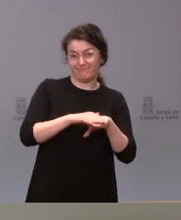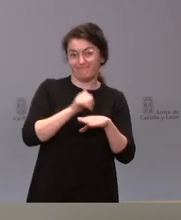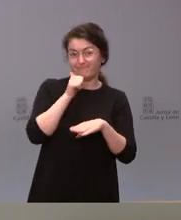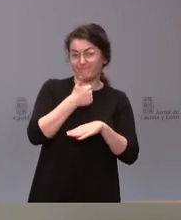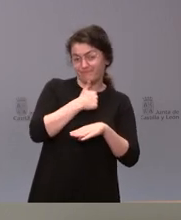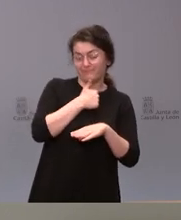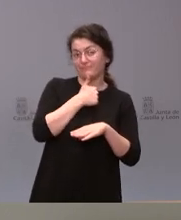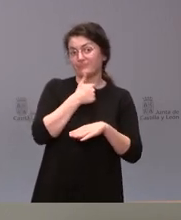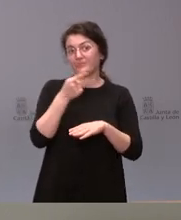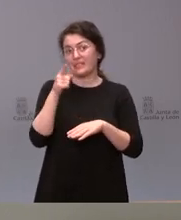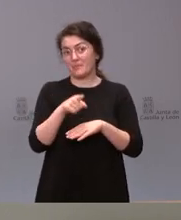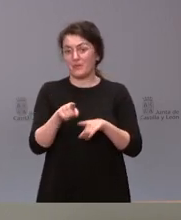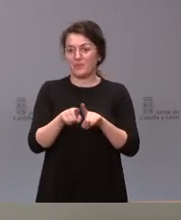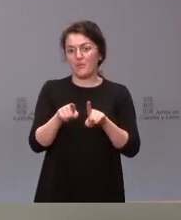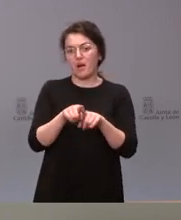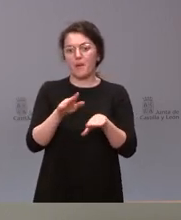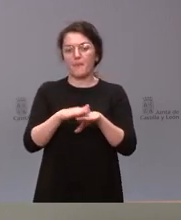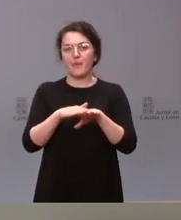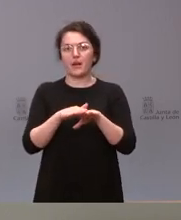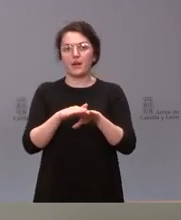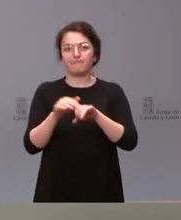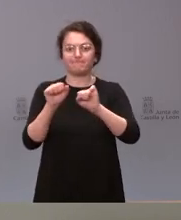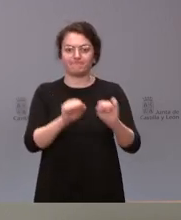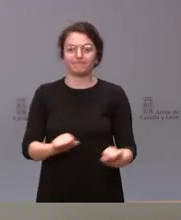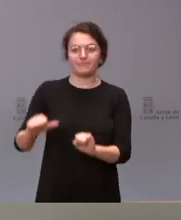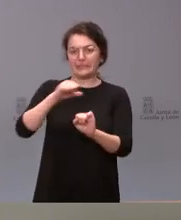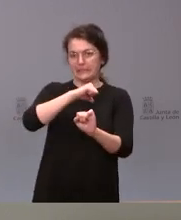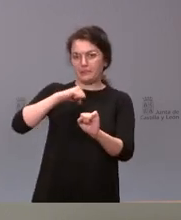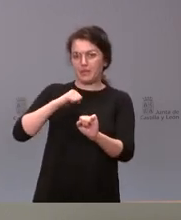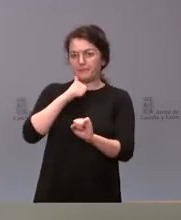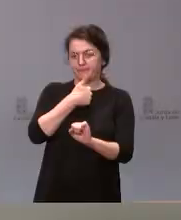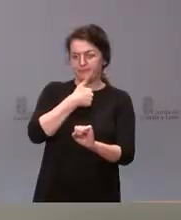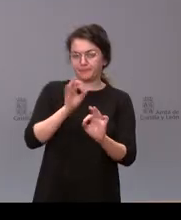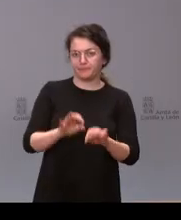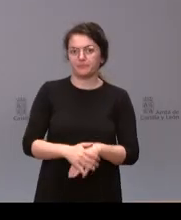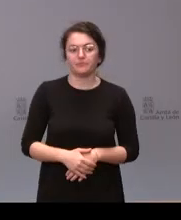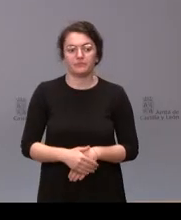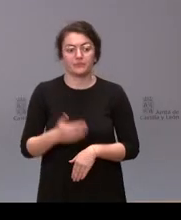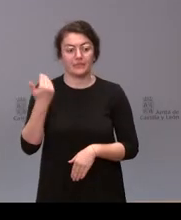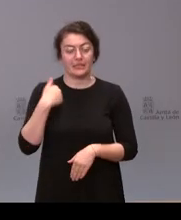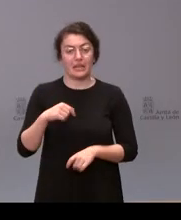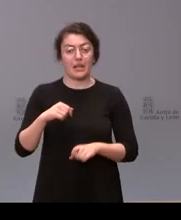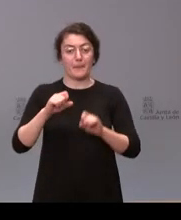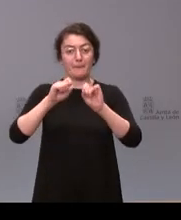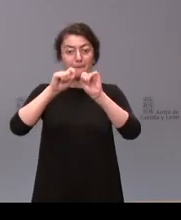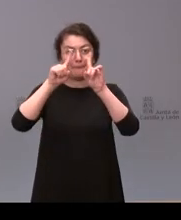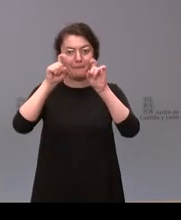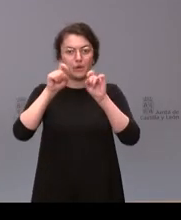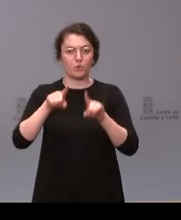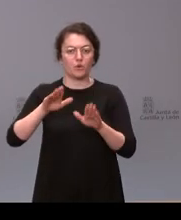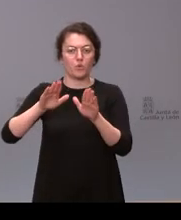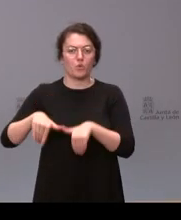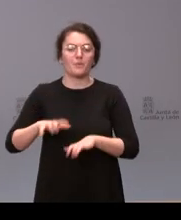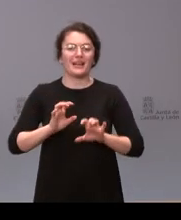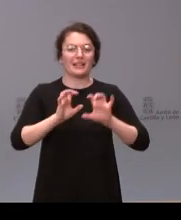el detalle de preservar su intimidad pues cerramos este turno telemático hoy en León